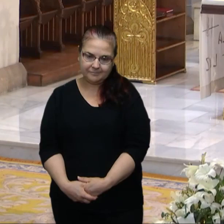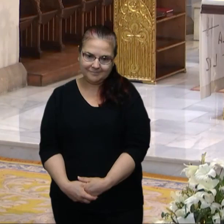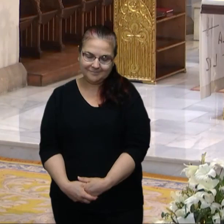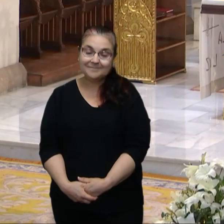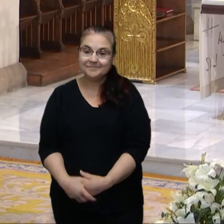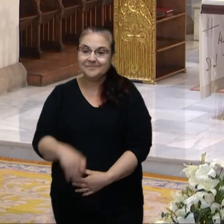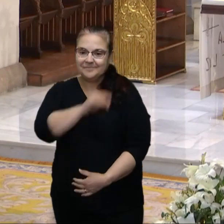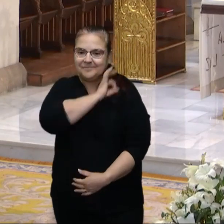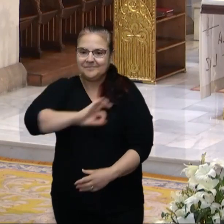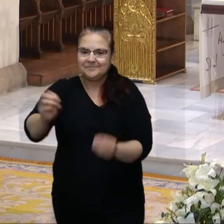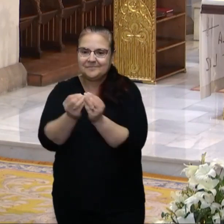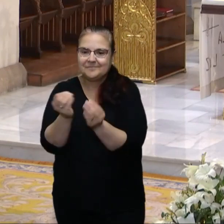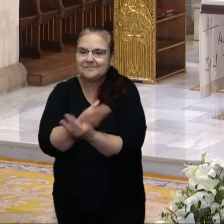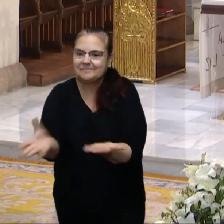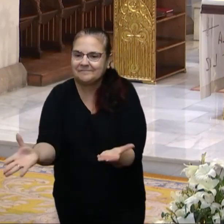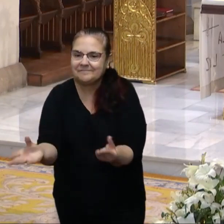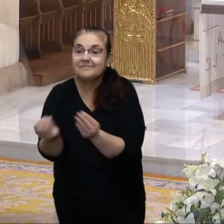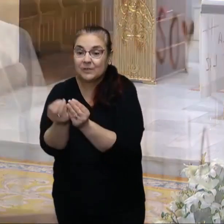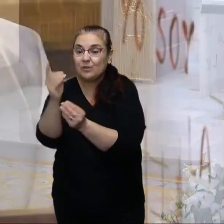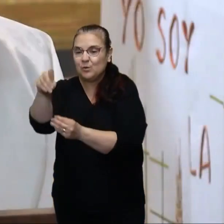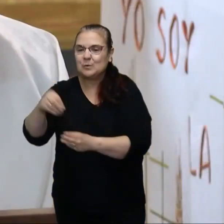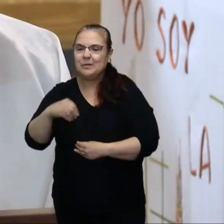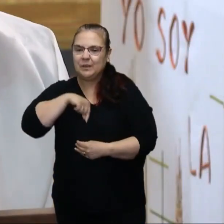El Señor esté con vosotros.